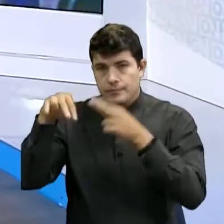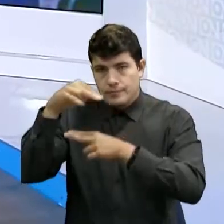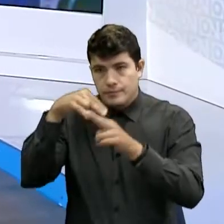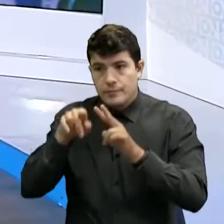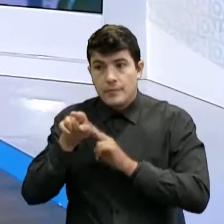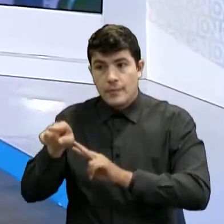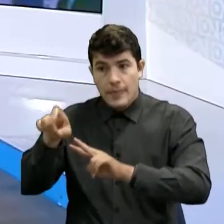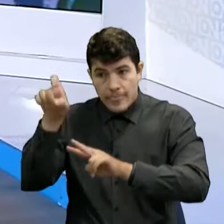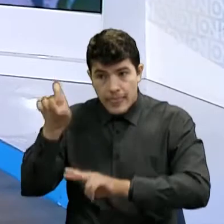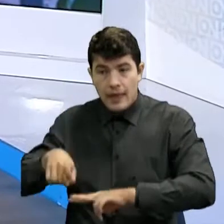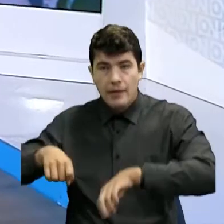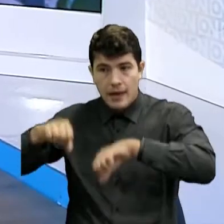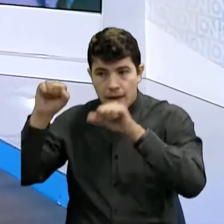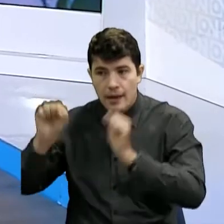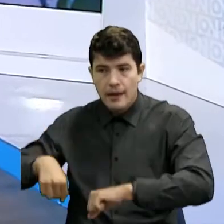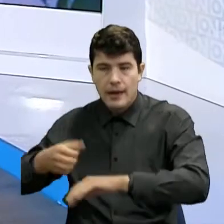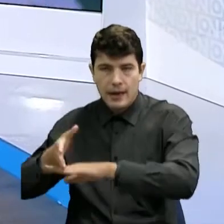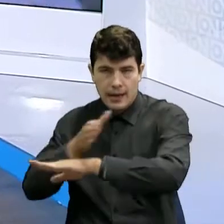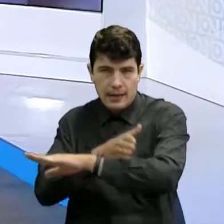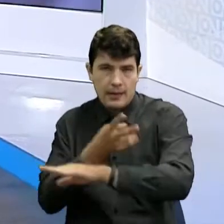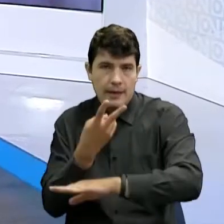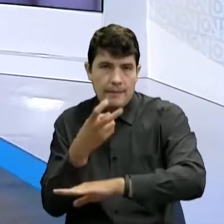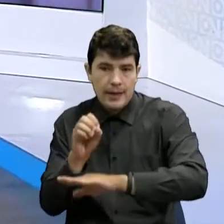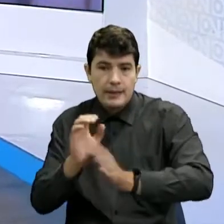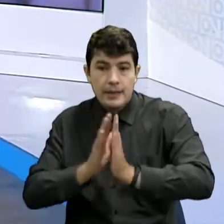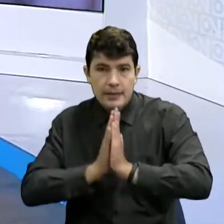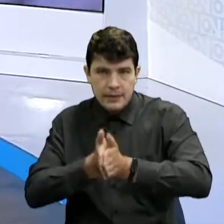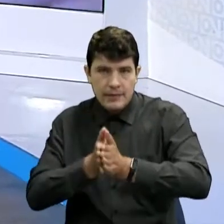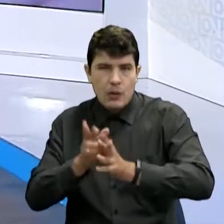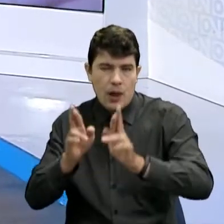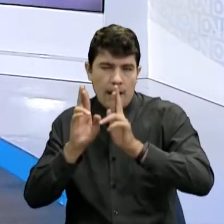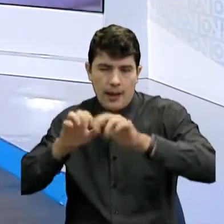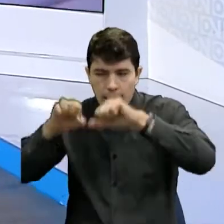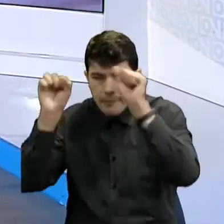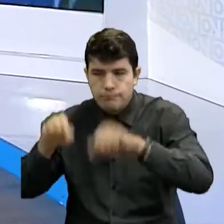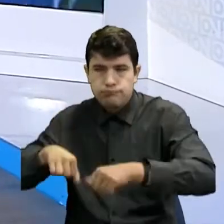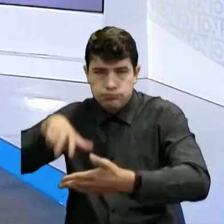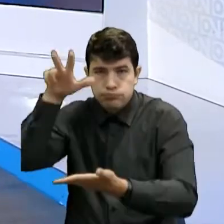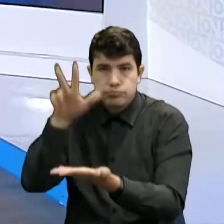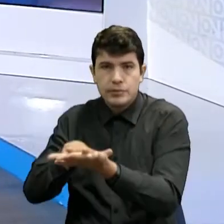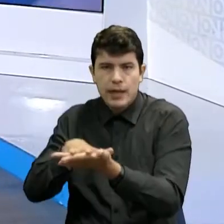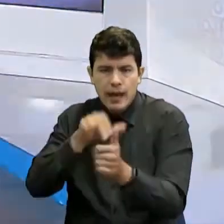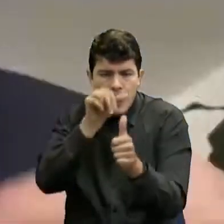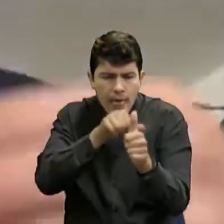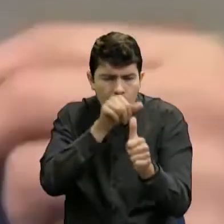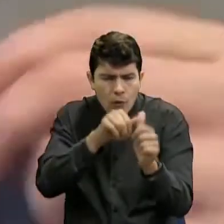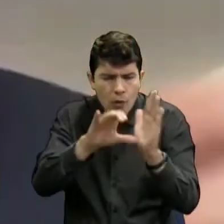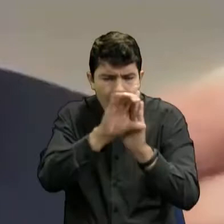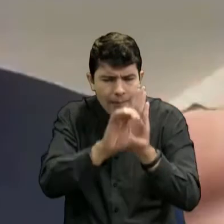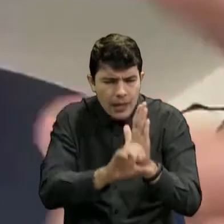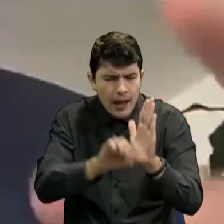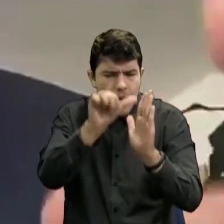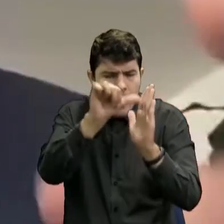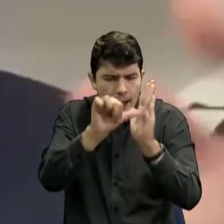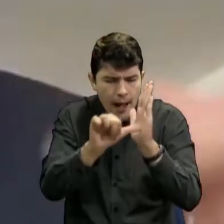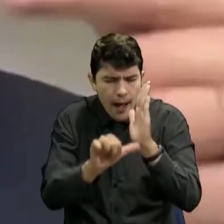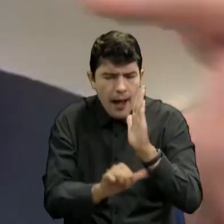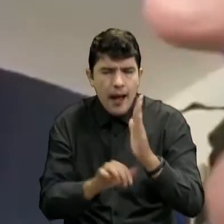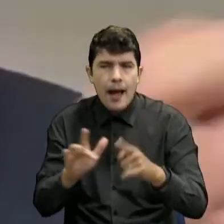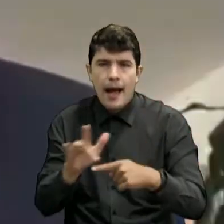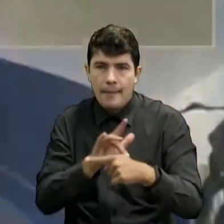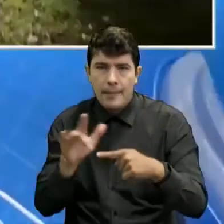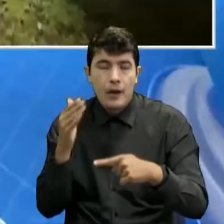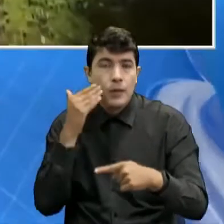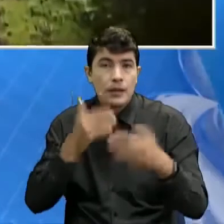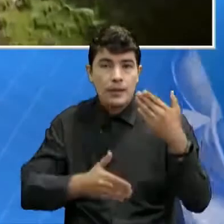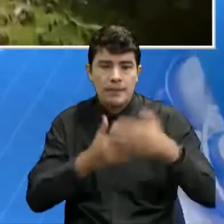antes del 20 de diciembre para que cada una de estas aprobaciones, cada uno de estos artículos tenga vigencia a